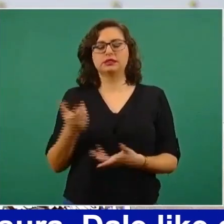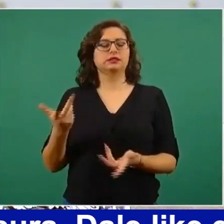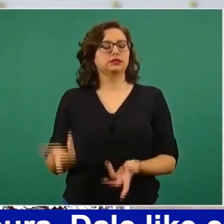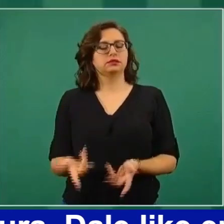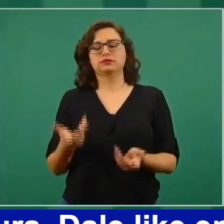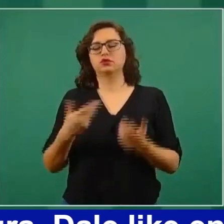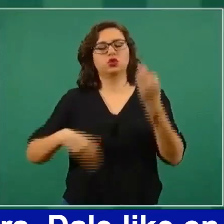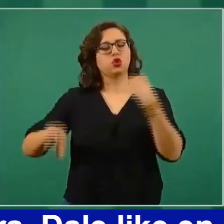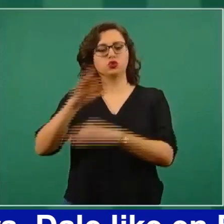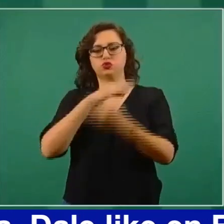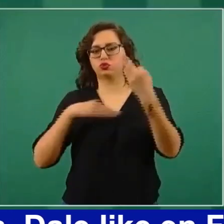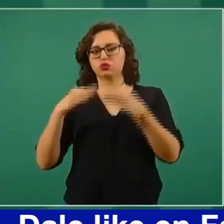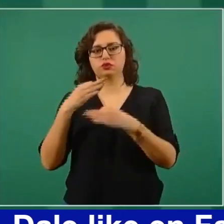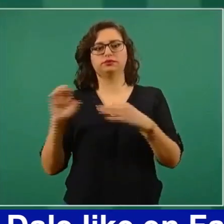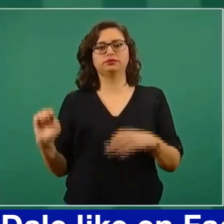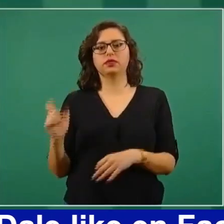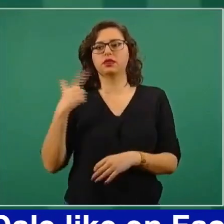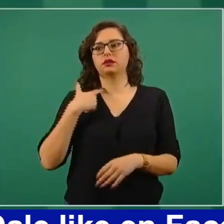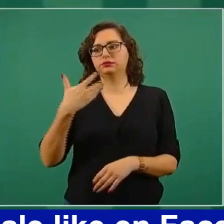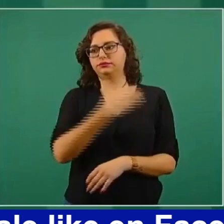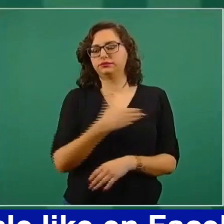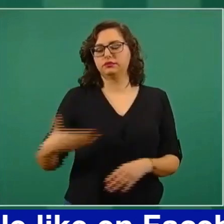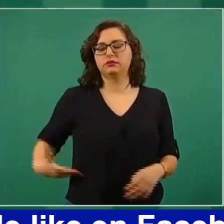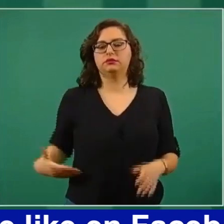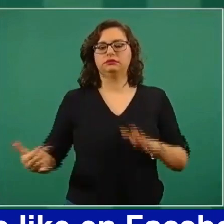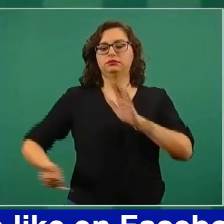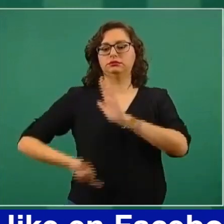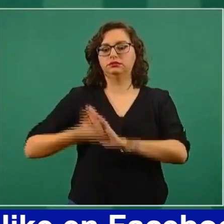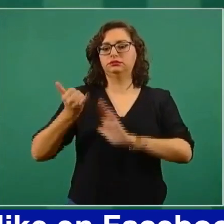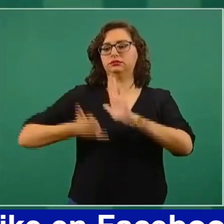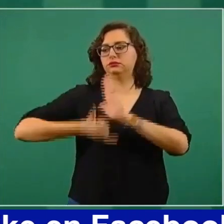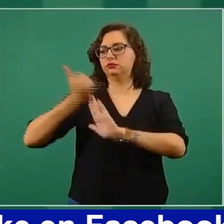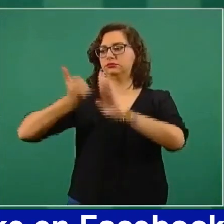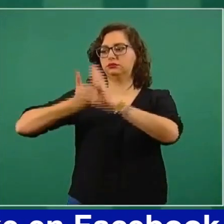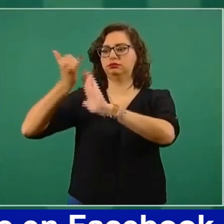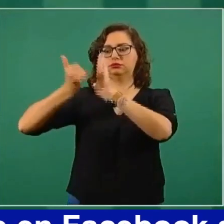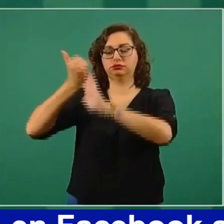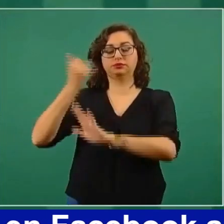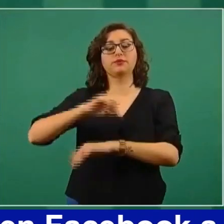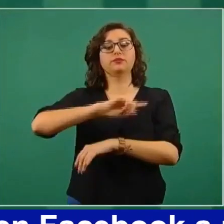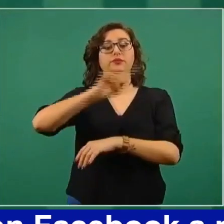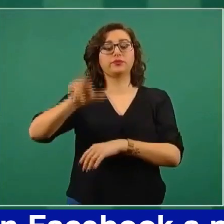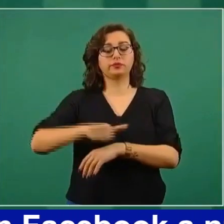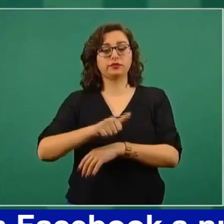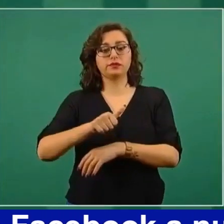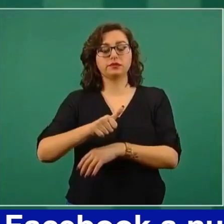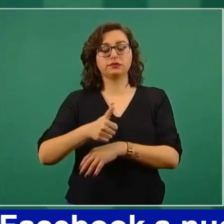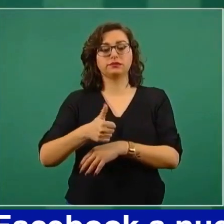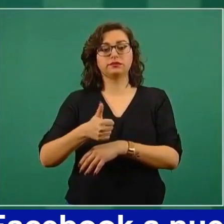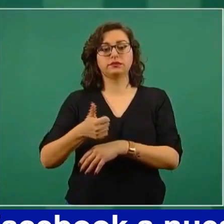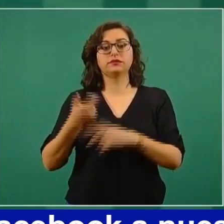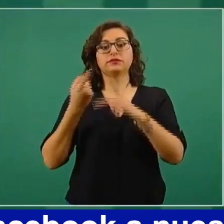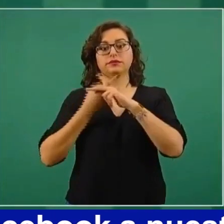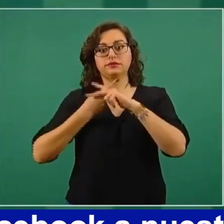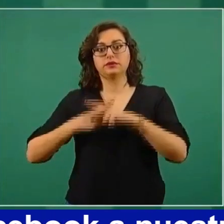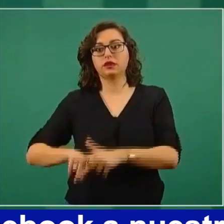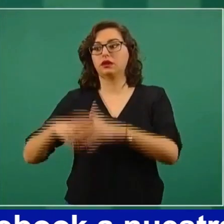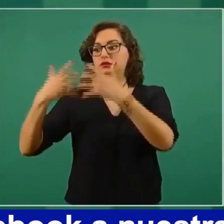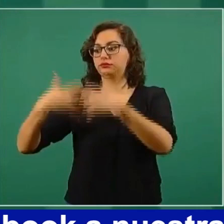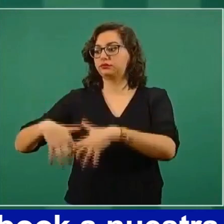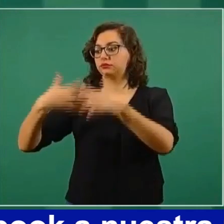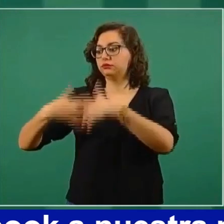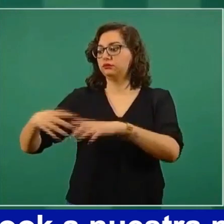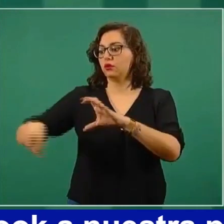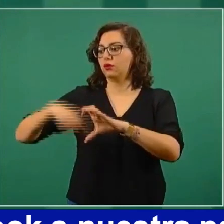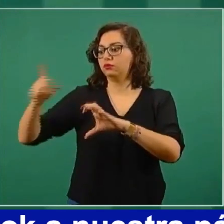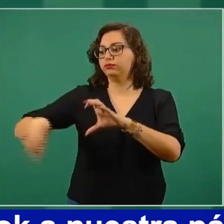está construyendo la carretera de Oaxaca-Puerto Escondido, que se había iniciado hace 10 o 12 años,